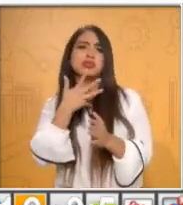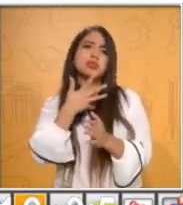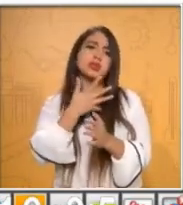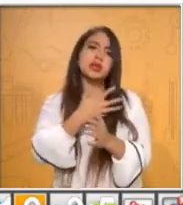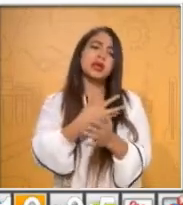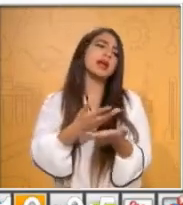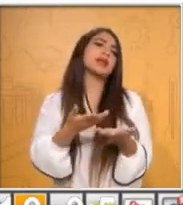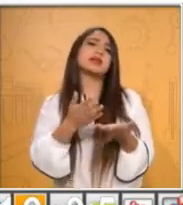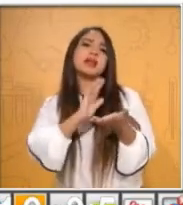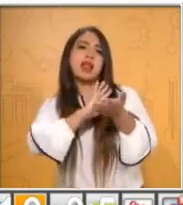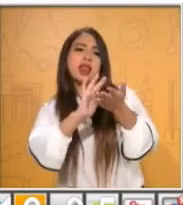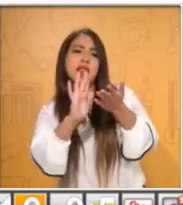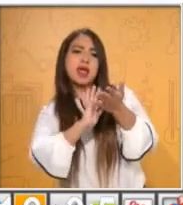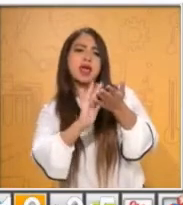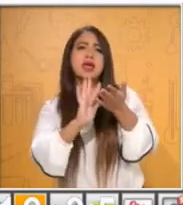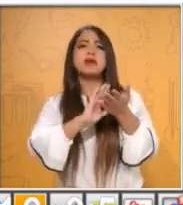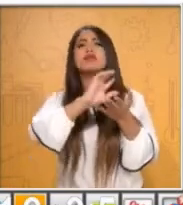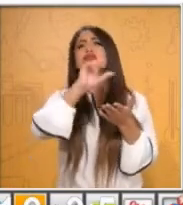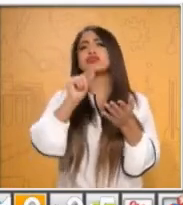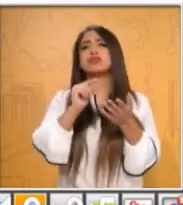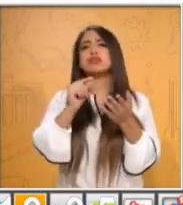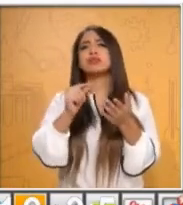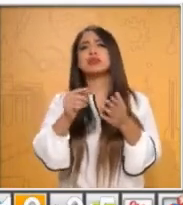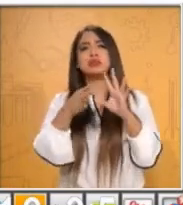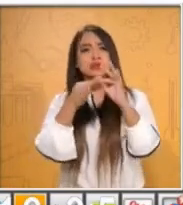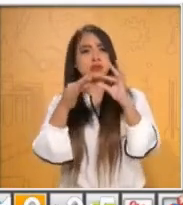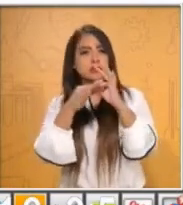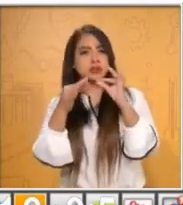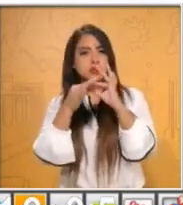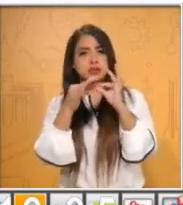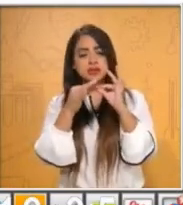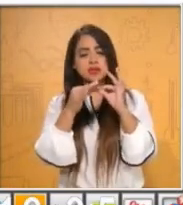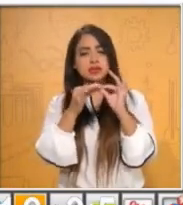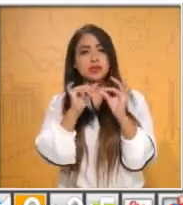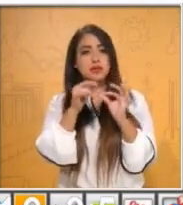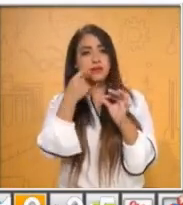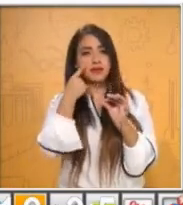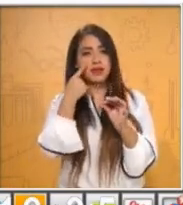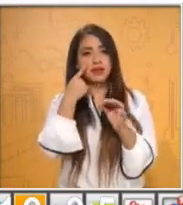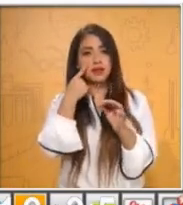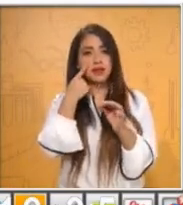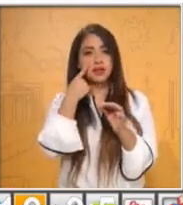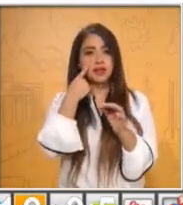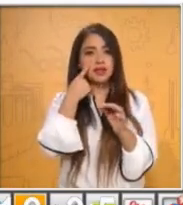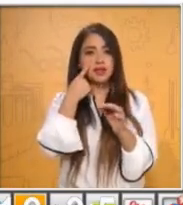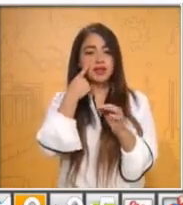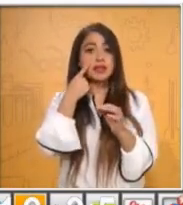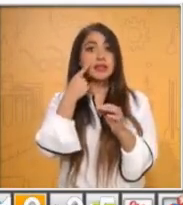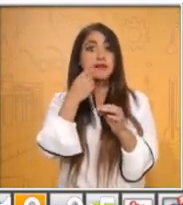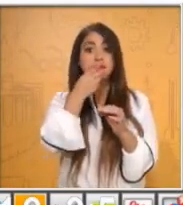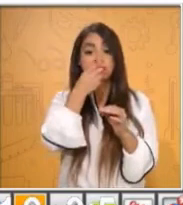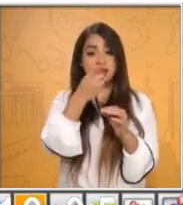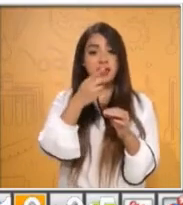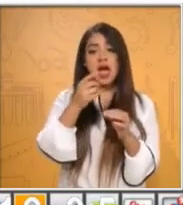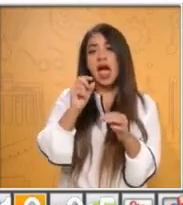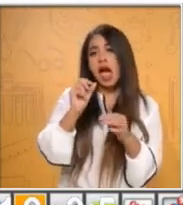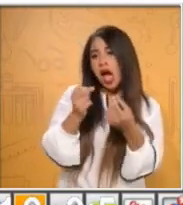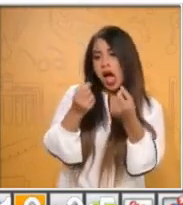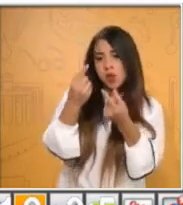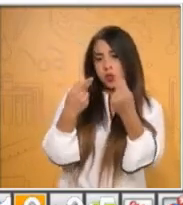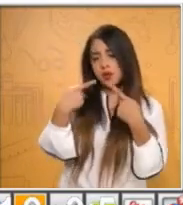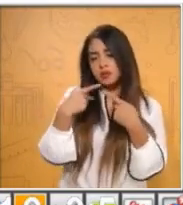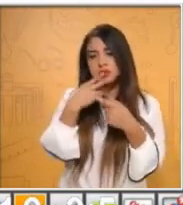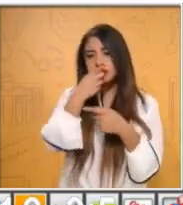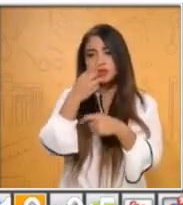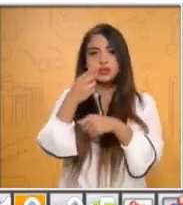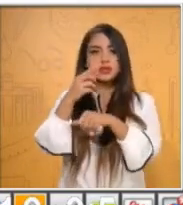leyendo y te vamos a ir explicando. La indicación dice así, alguien dice un número y toca el hombro de un compañero. En este caso, tú vas